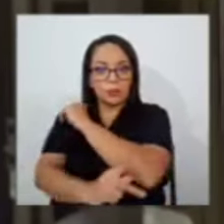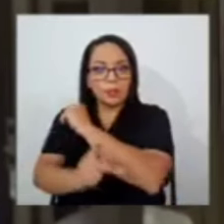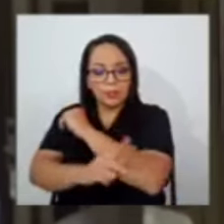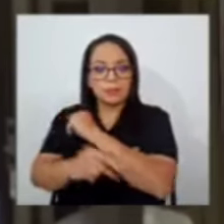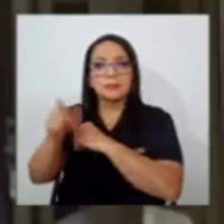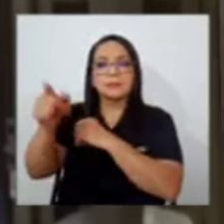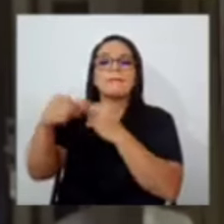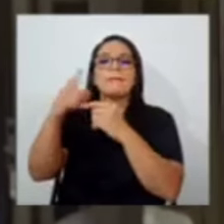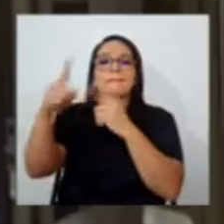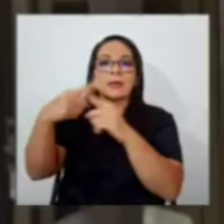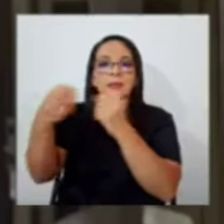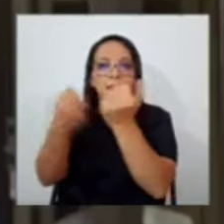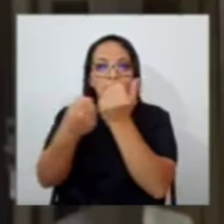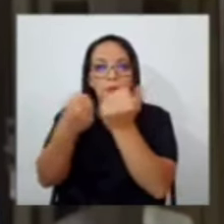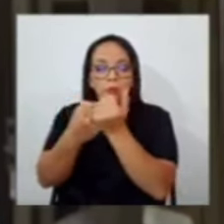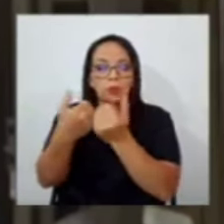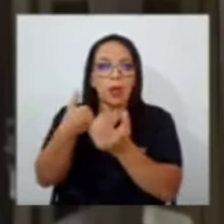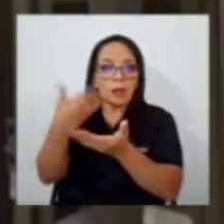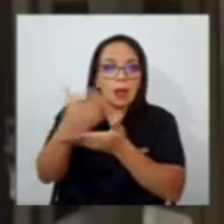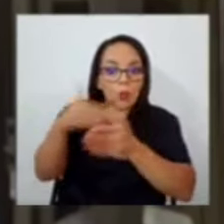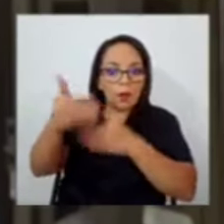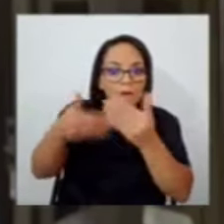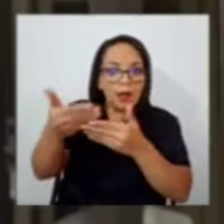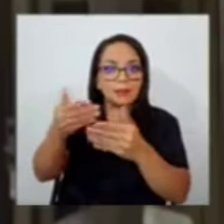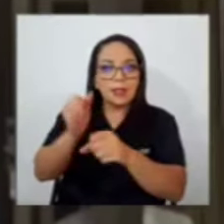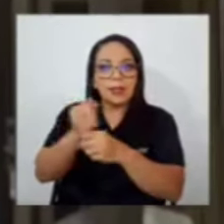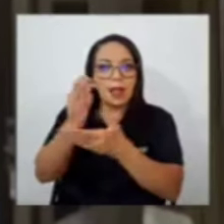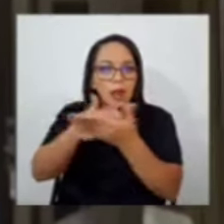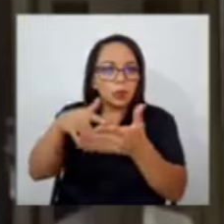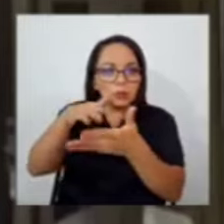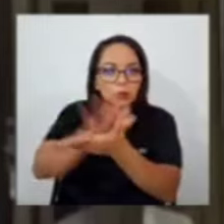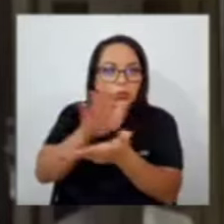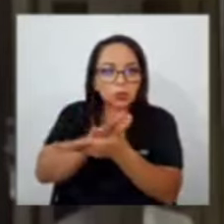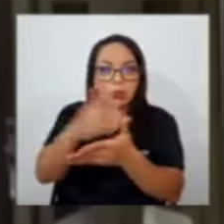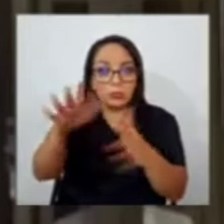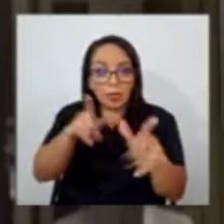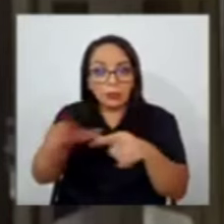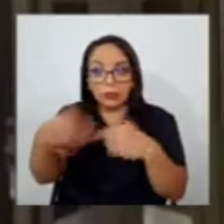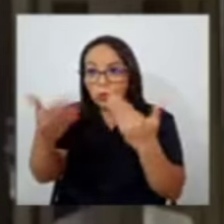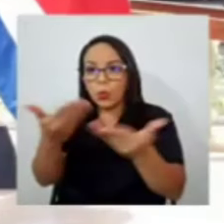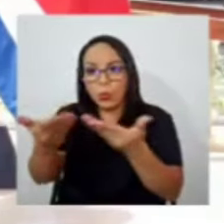van a brindar, ¿hay algún avance, hay estudios o cómo están hasta el momento? Yo no sé,